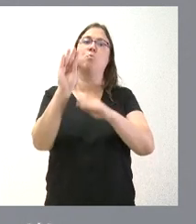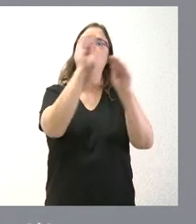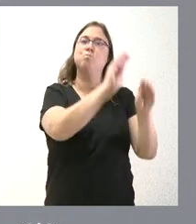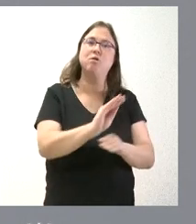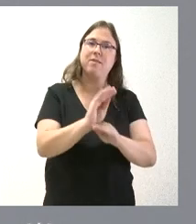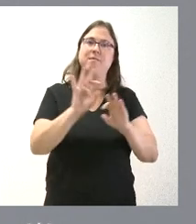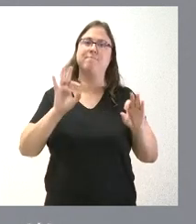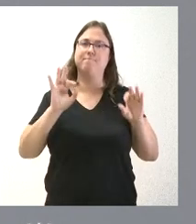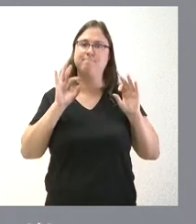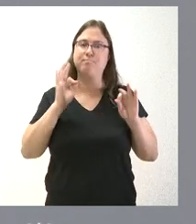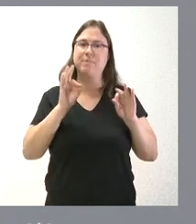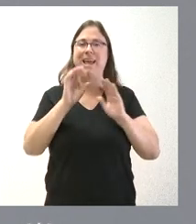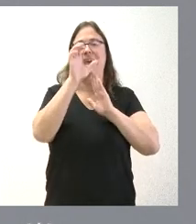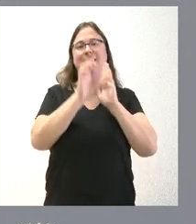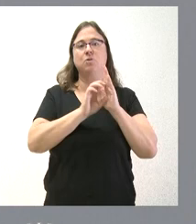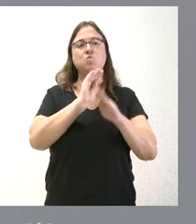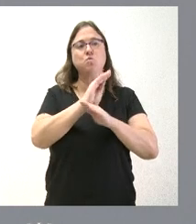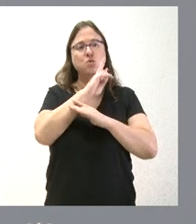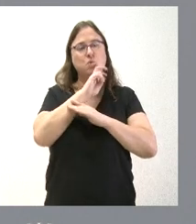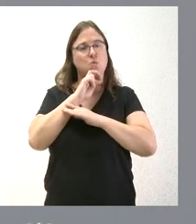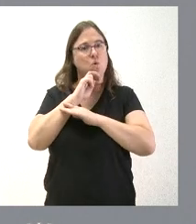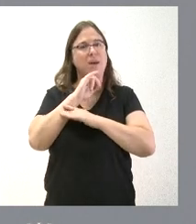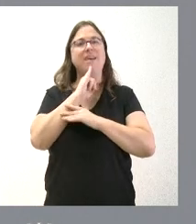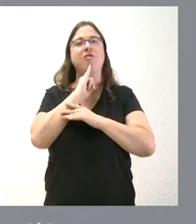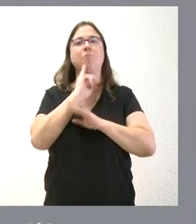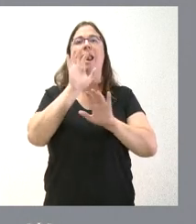específica por parte de las instituciones del Leonés.